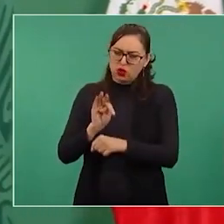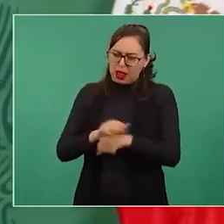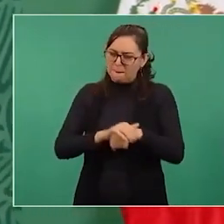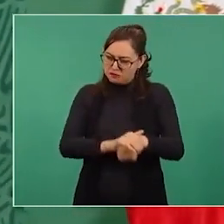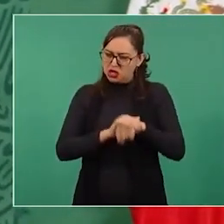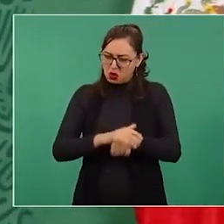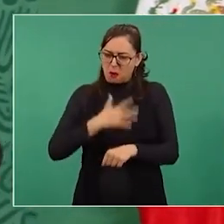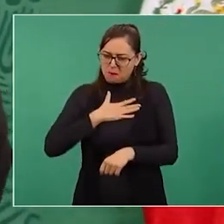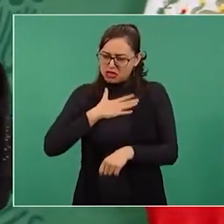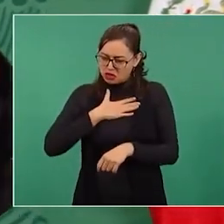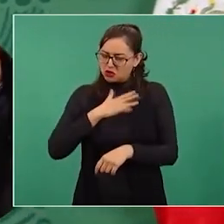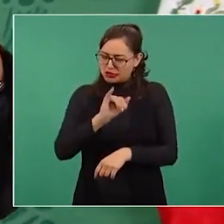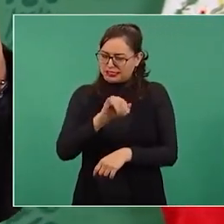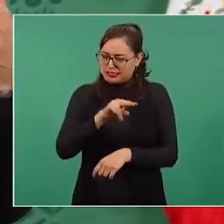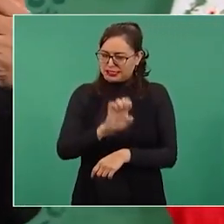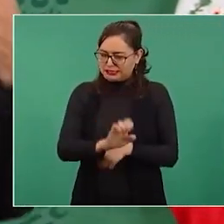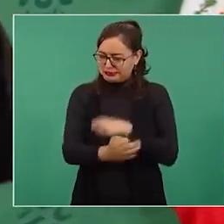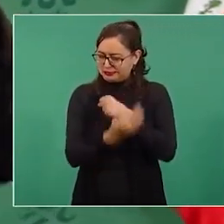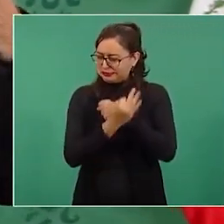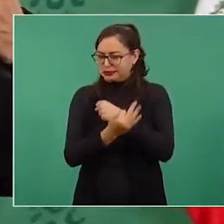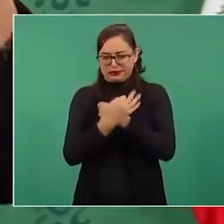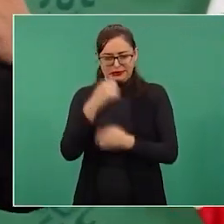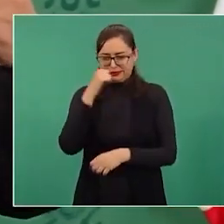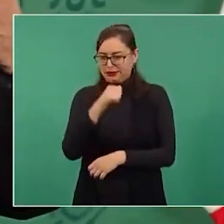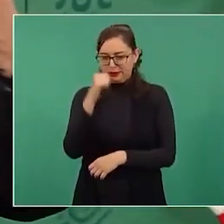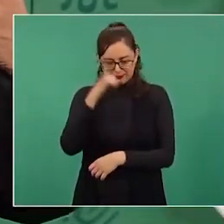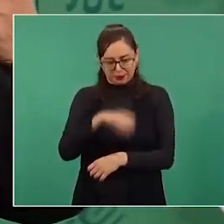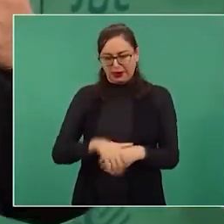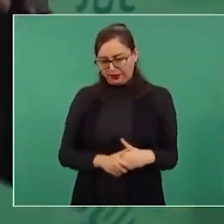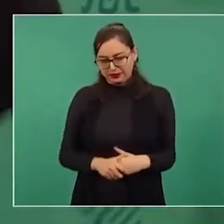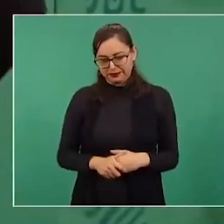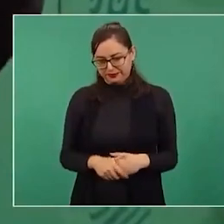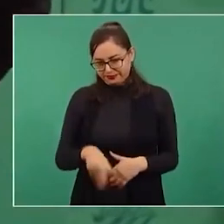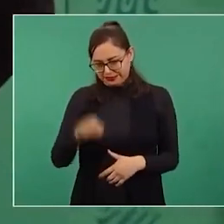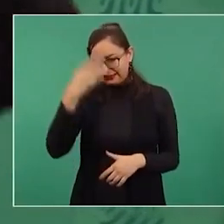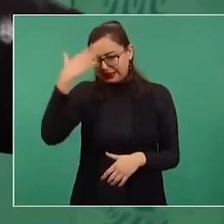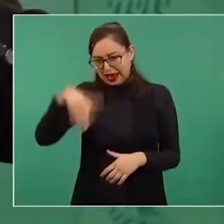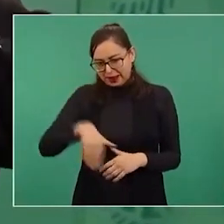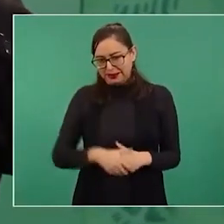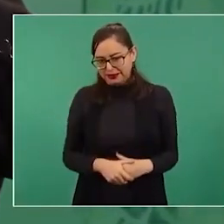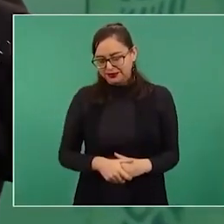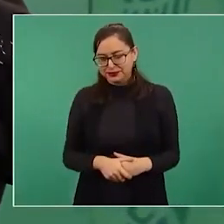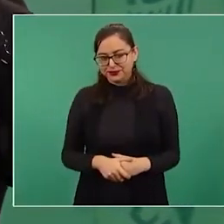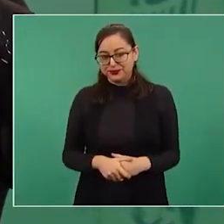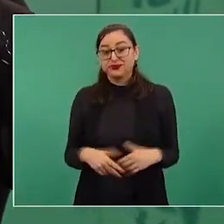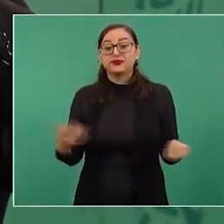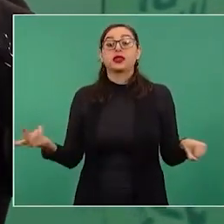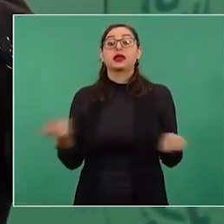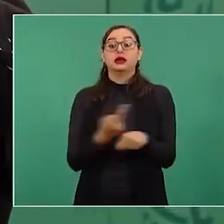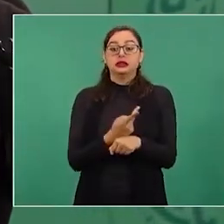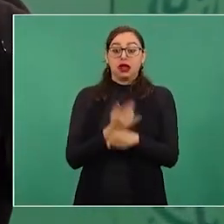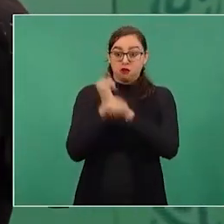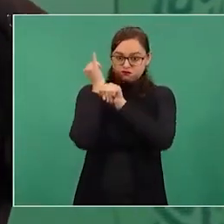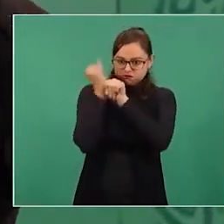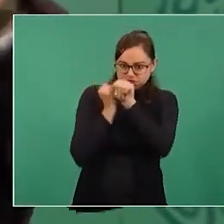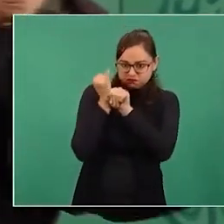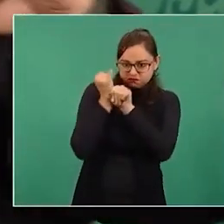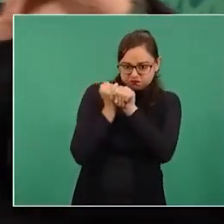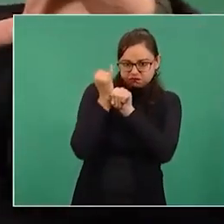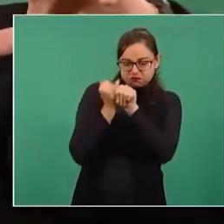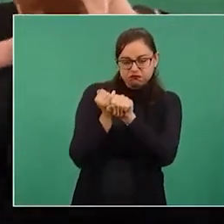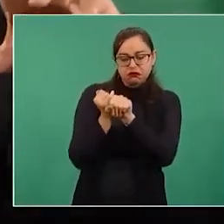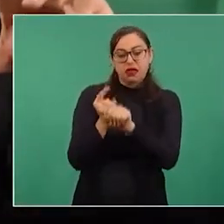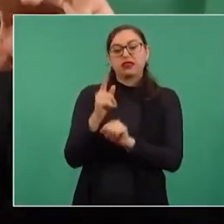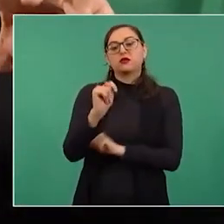amigos, hicieron la investigación, llegó hasta el tribunal y las